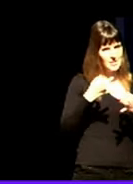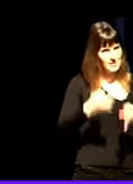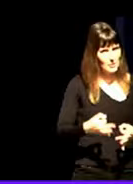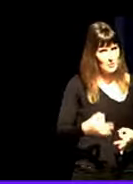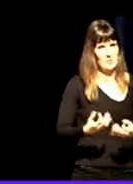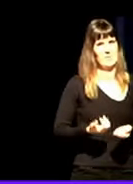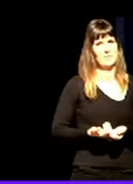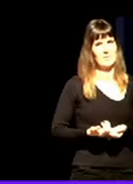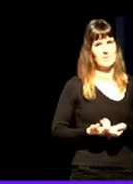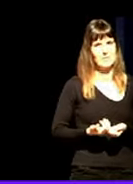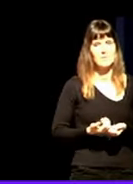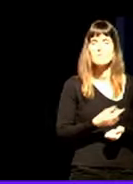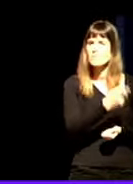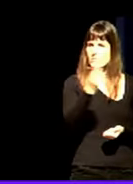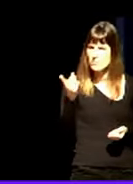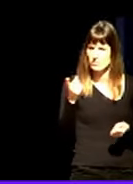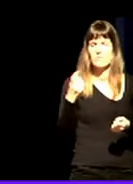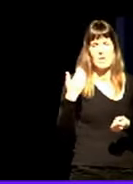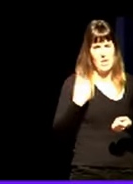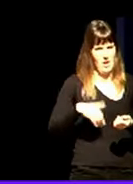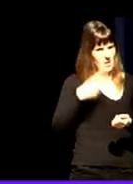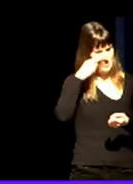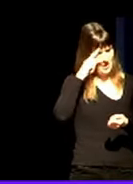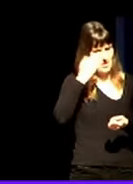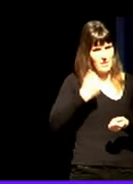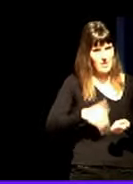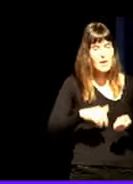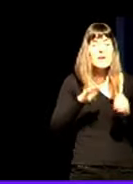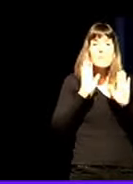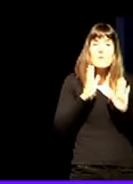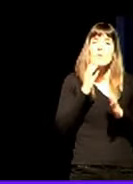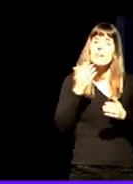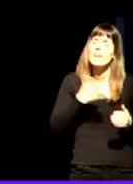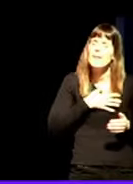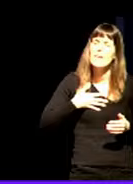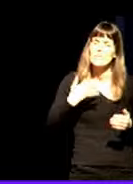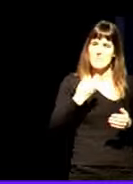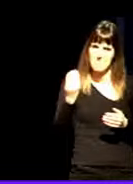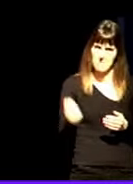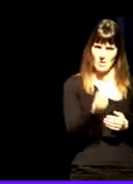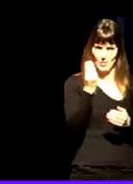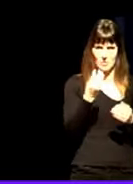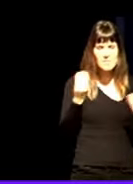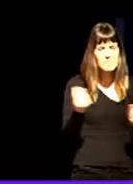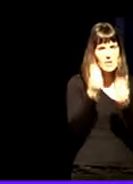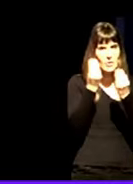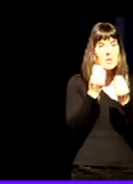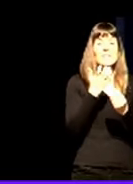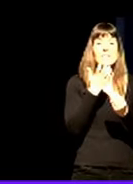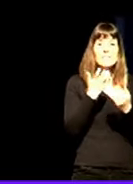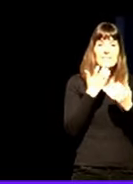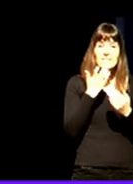todo eso ya lo hacéis y solo queremos que lo hagamos mejor y que intentamos que tiene un impacto